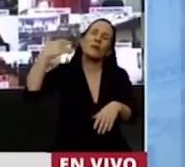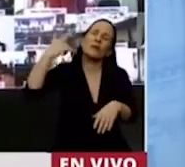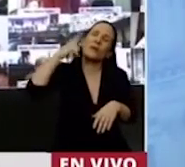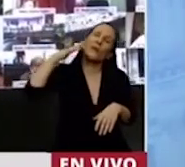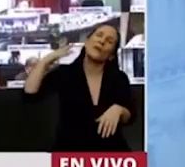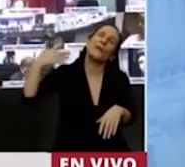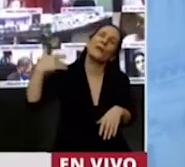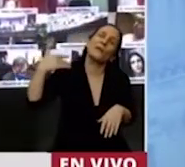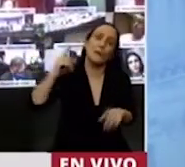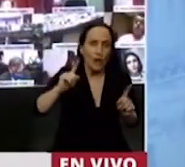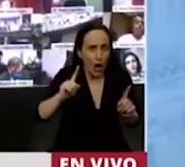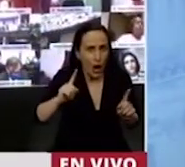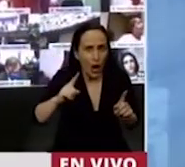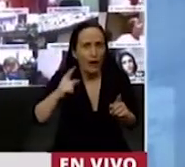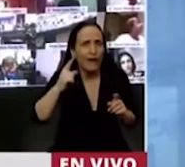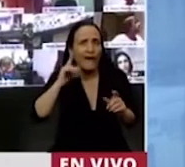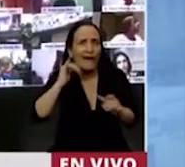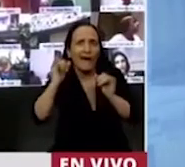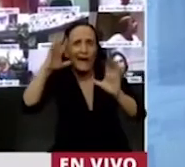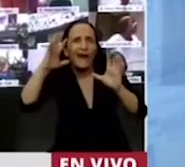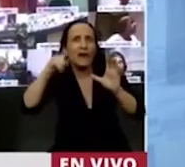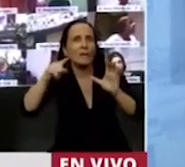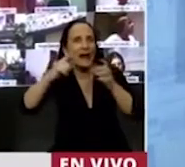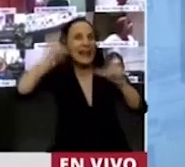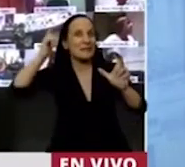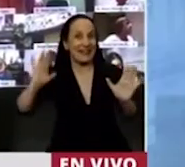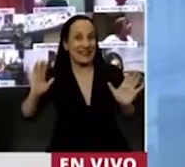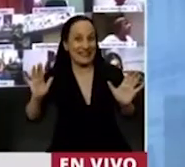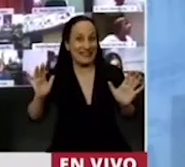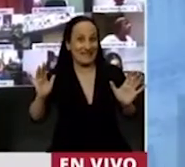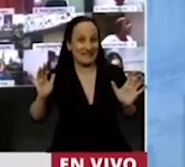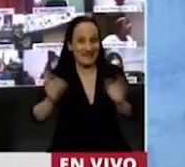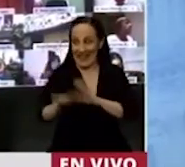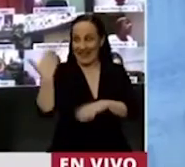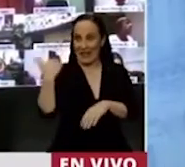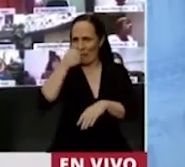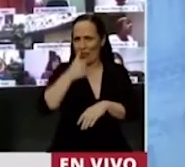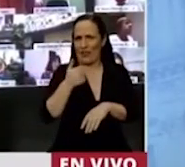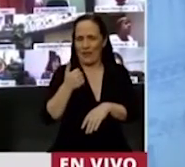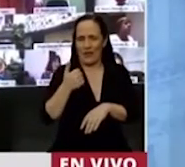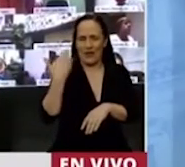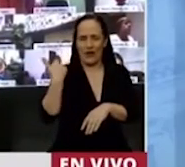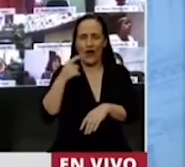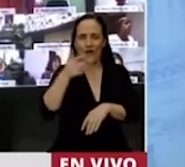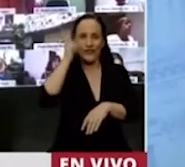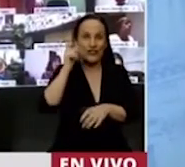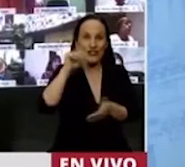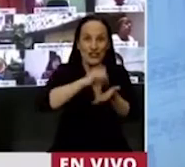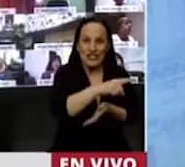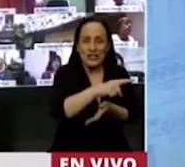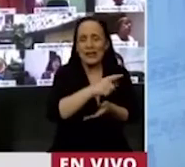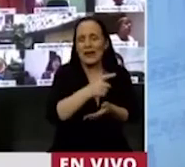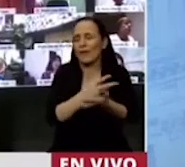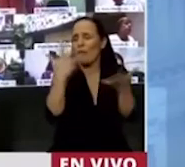para la experiencia. Ayer se vivió en Chile, un día